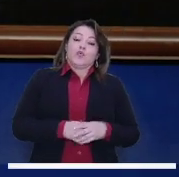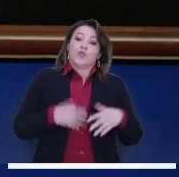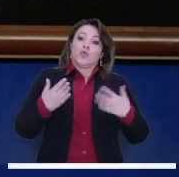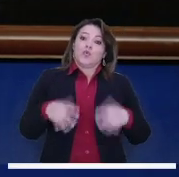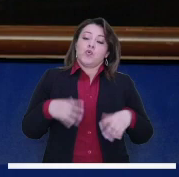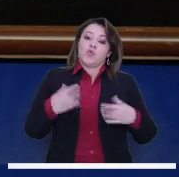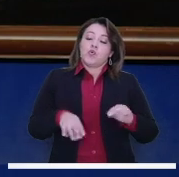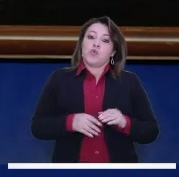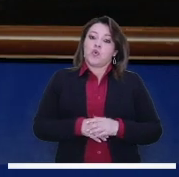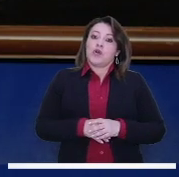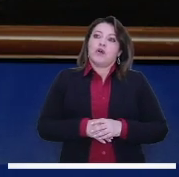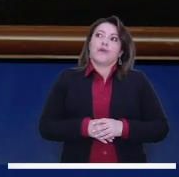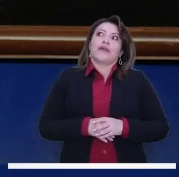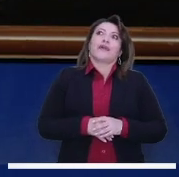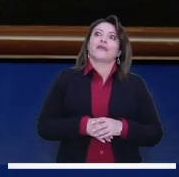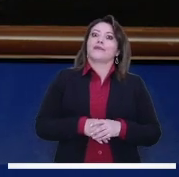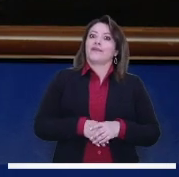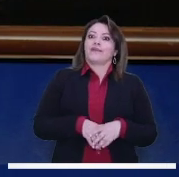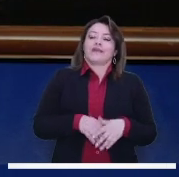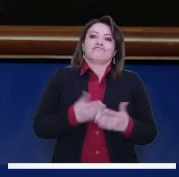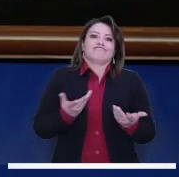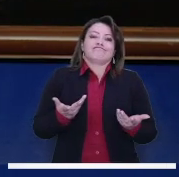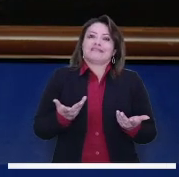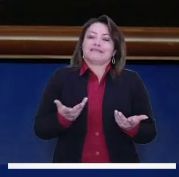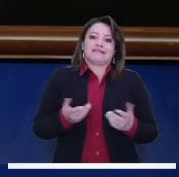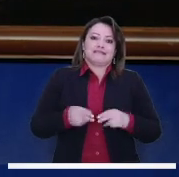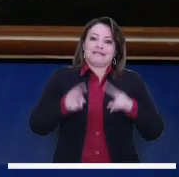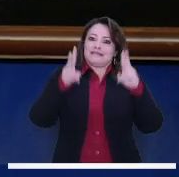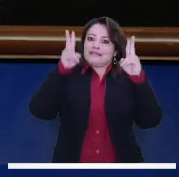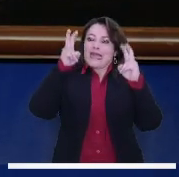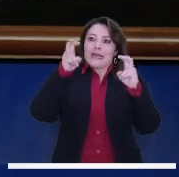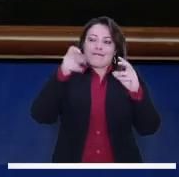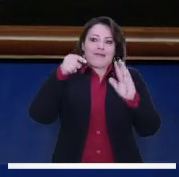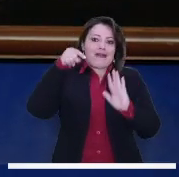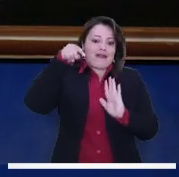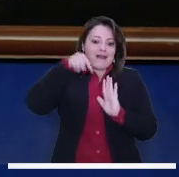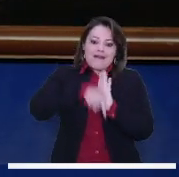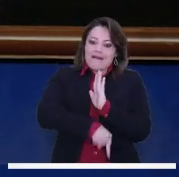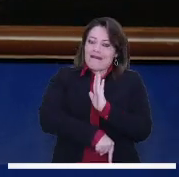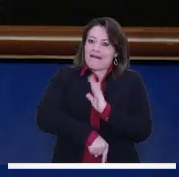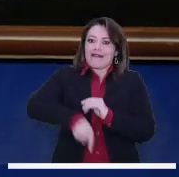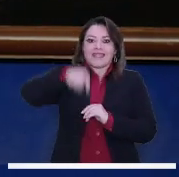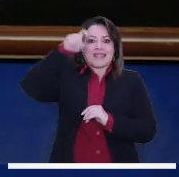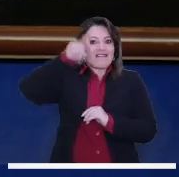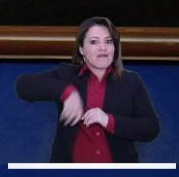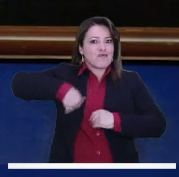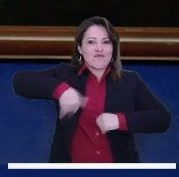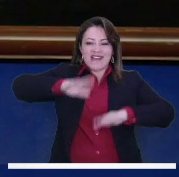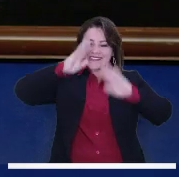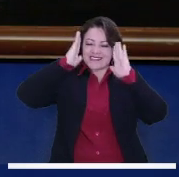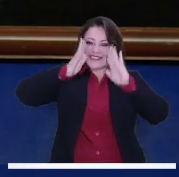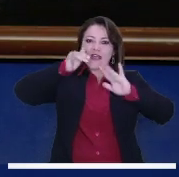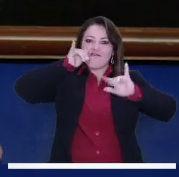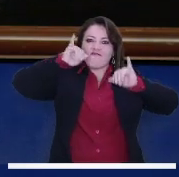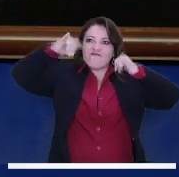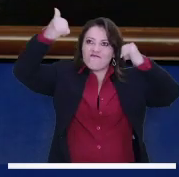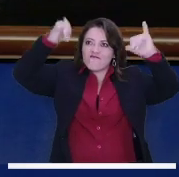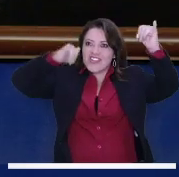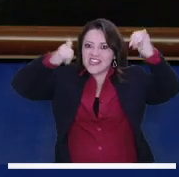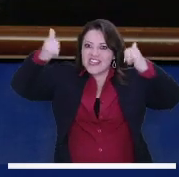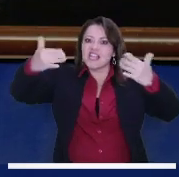un larguísimo. Podríamos hablar una hora cada de esto. Por supuesto hay que mejorar el tema de videovigilancia, de tener